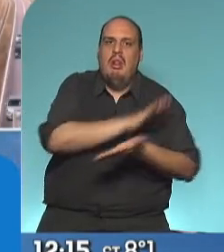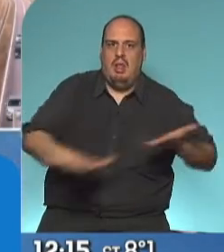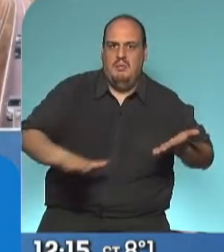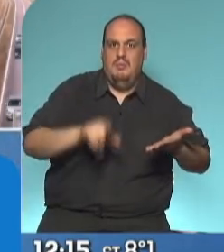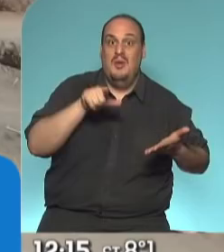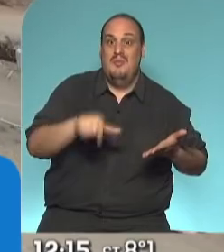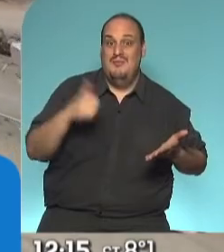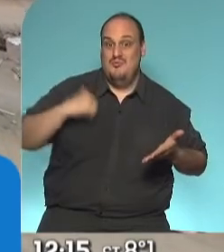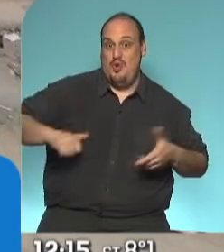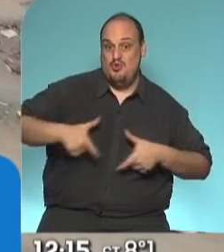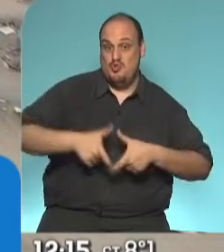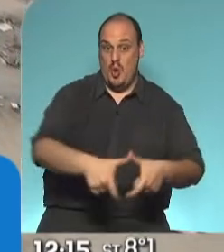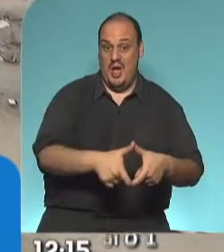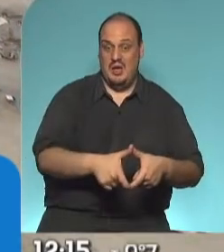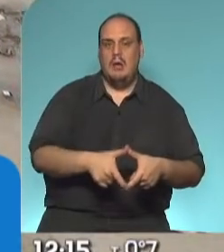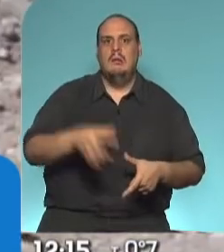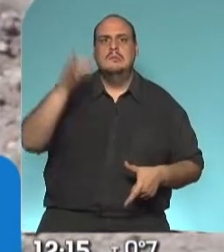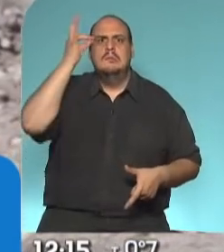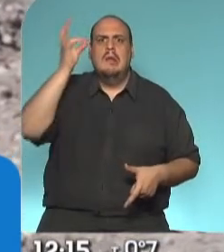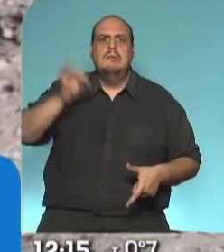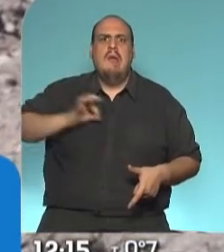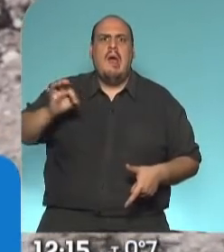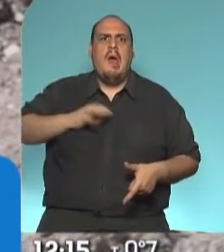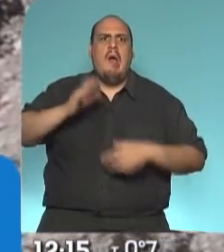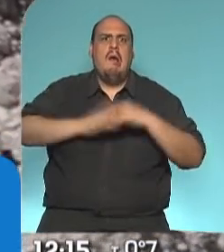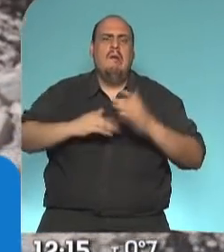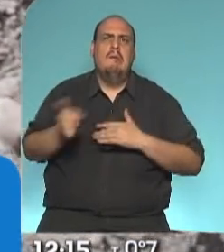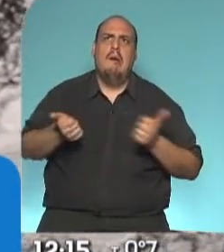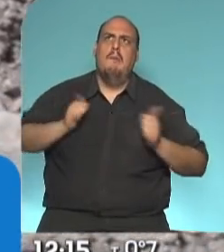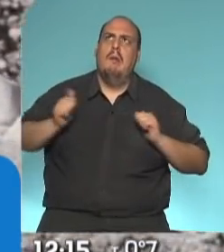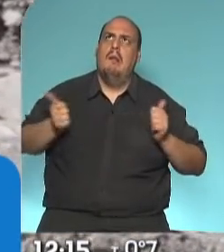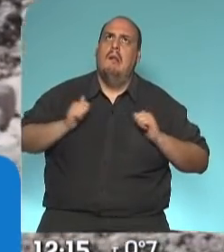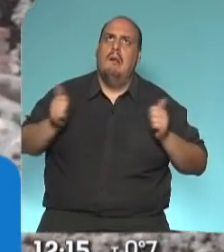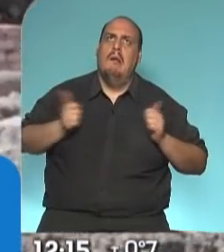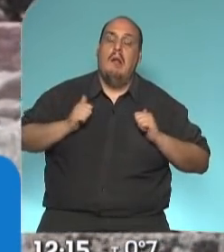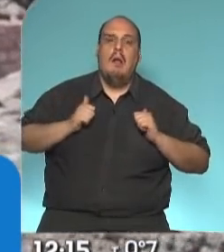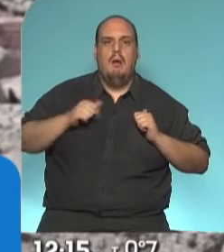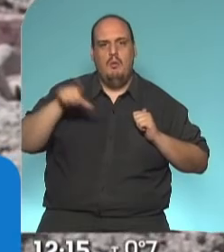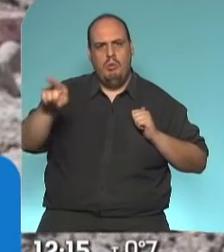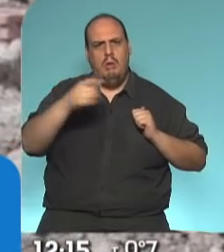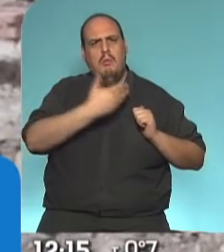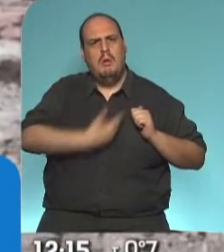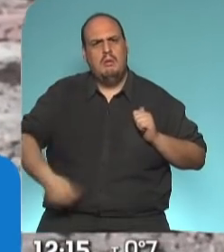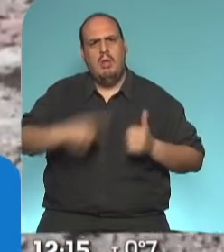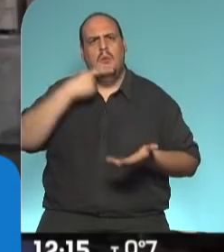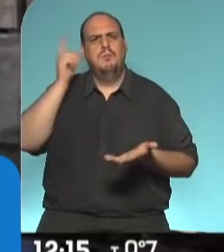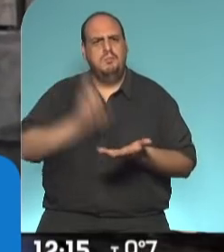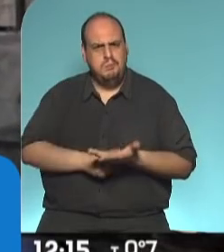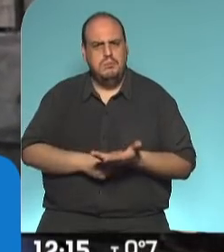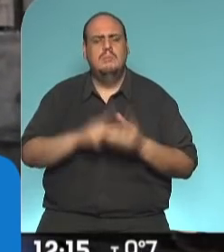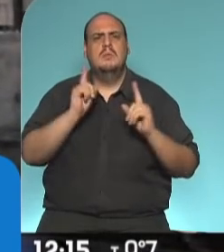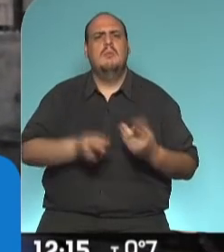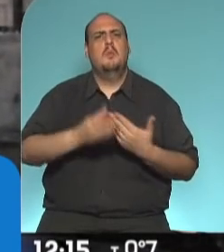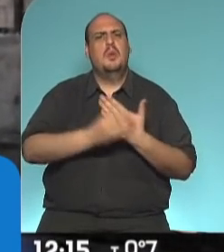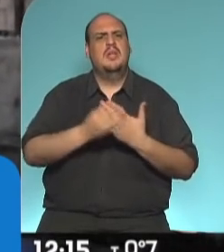Más de 30 años esperando esta gran obra y que a partir de una decisión de usted, Presidente, y de los Ministros de Obras